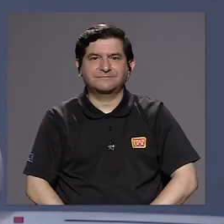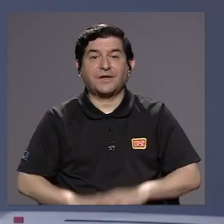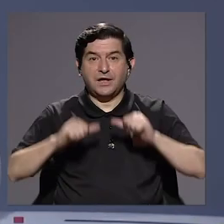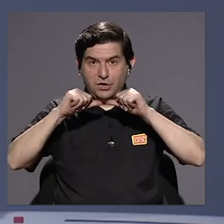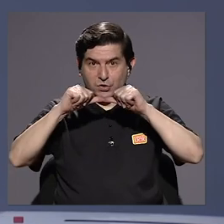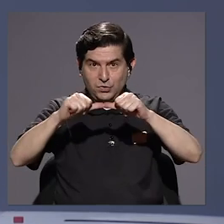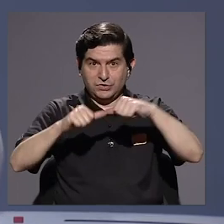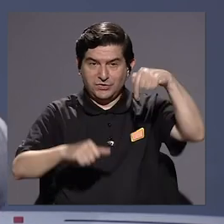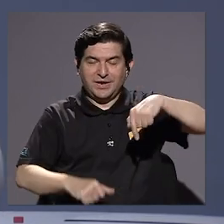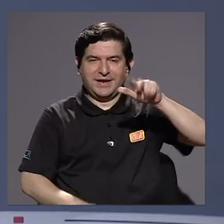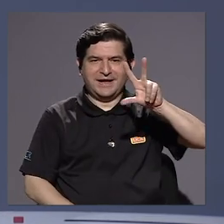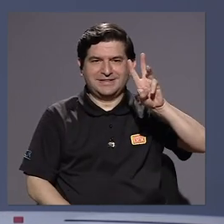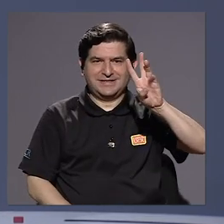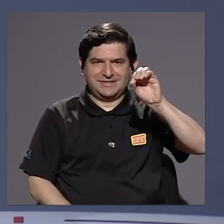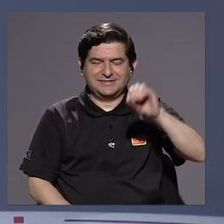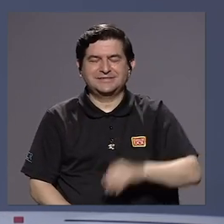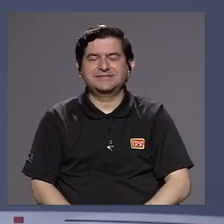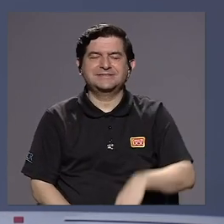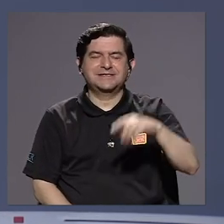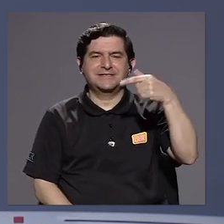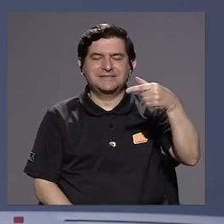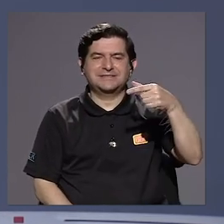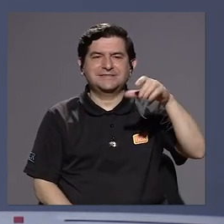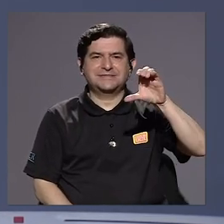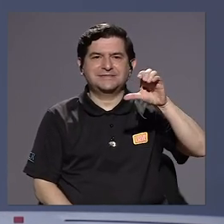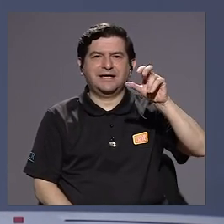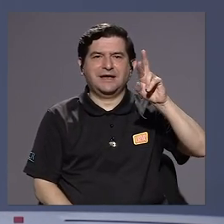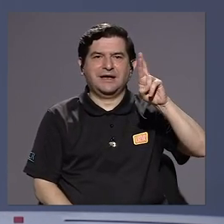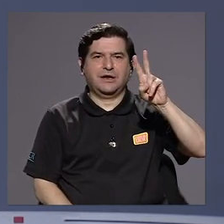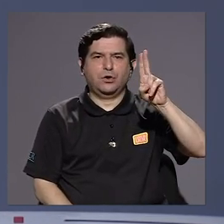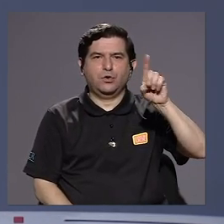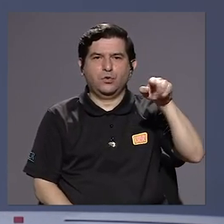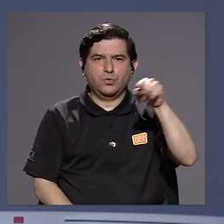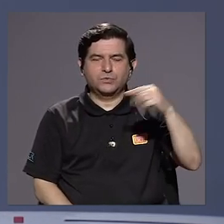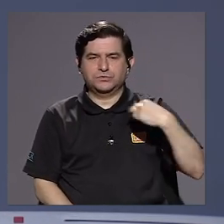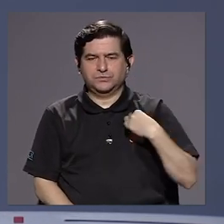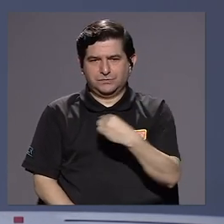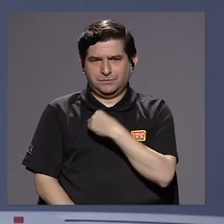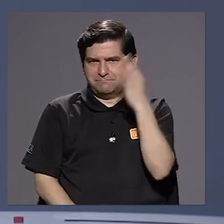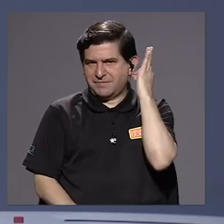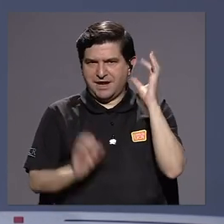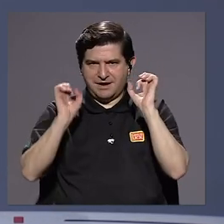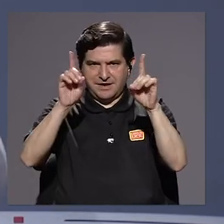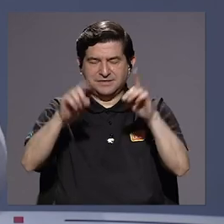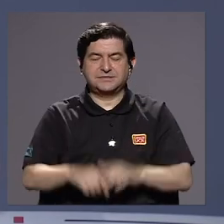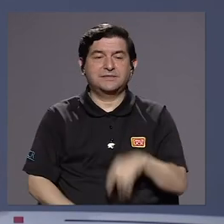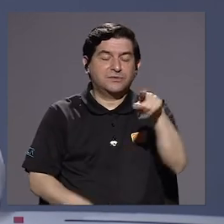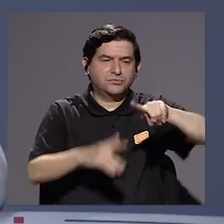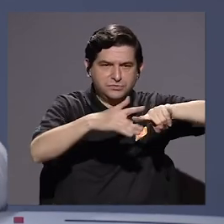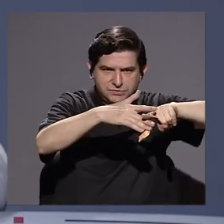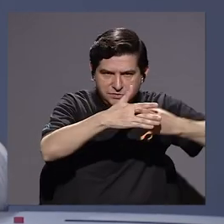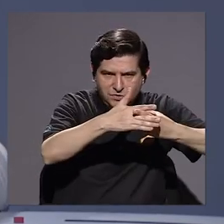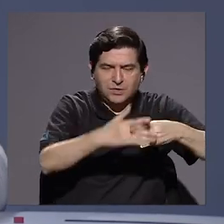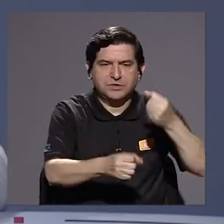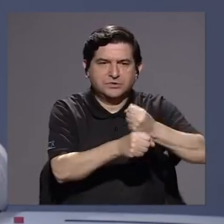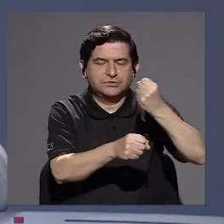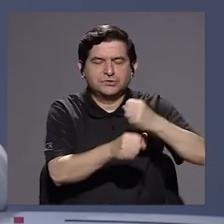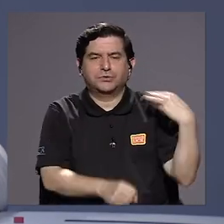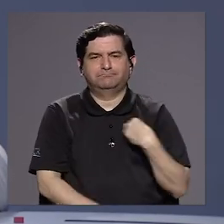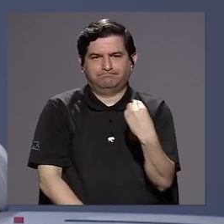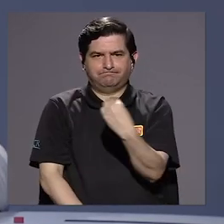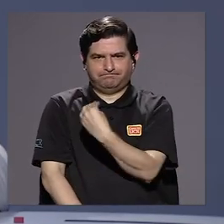Regresamos, estamos en 360 con doña Giselle Cruz, ministra de Educación. Doña Giselle, desde su llegada al ministerio